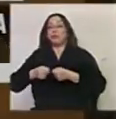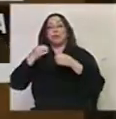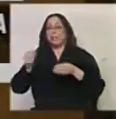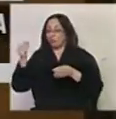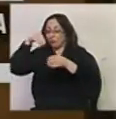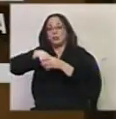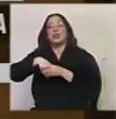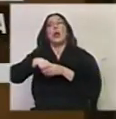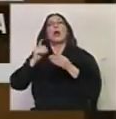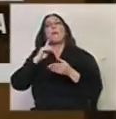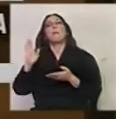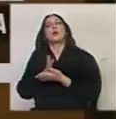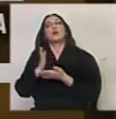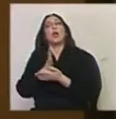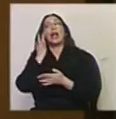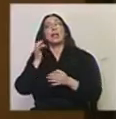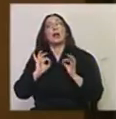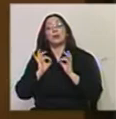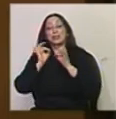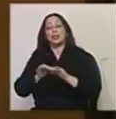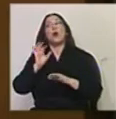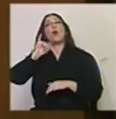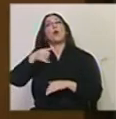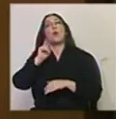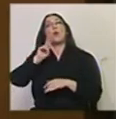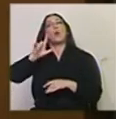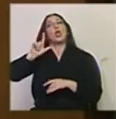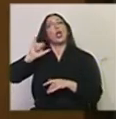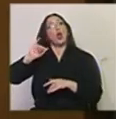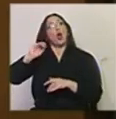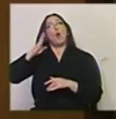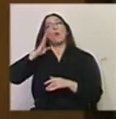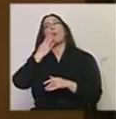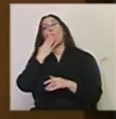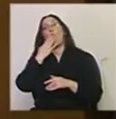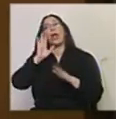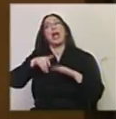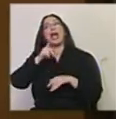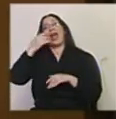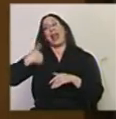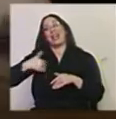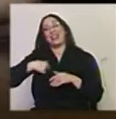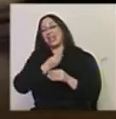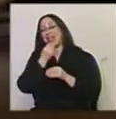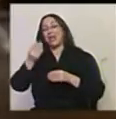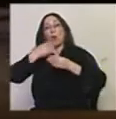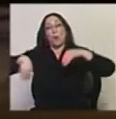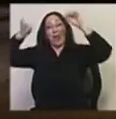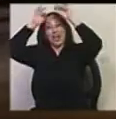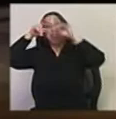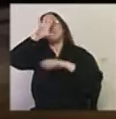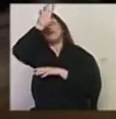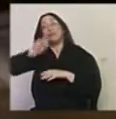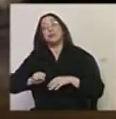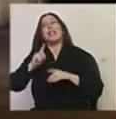en el mundo de la producción artística con la llegada de Julio Boca a la dirección del Ballet Nacional del Sodre, lo que hizo que llegara la primera bailarina uruguaya,